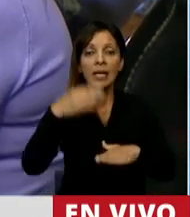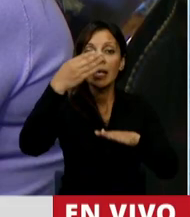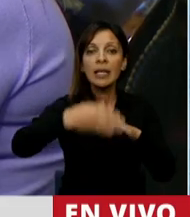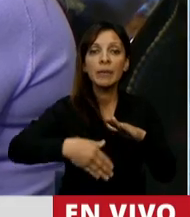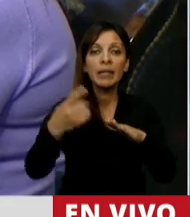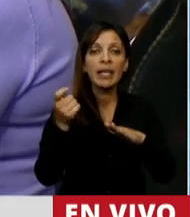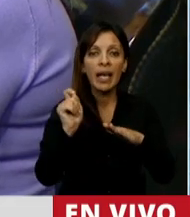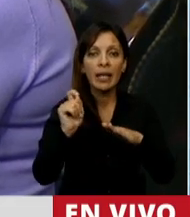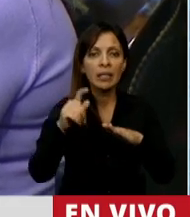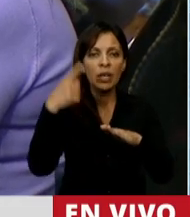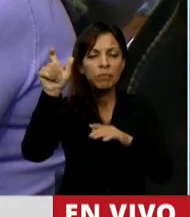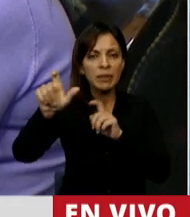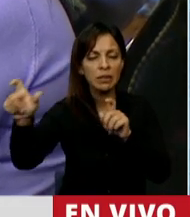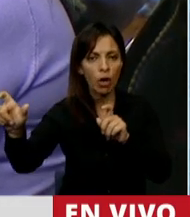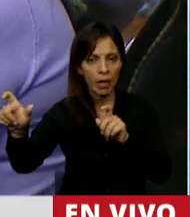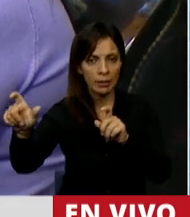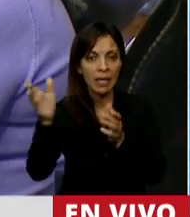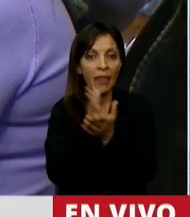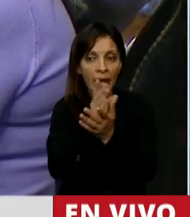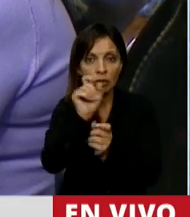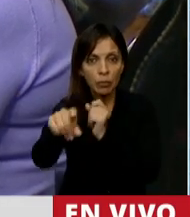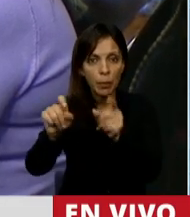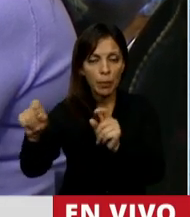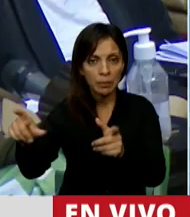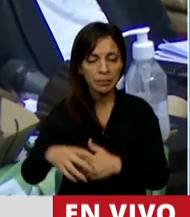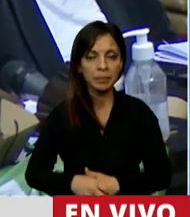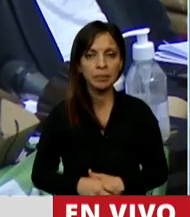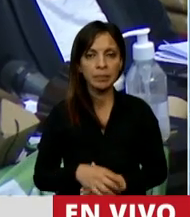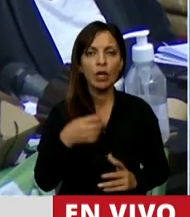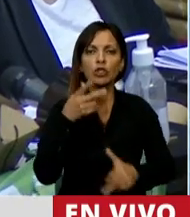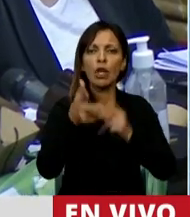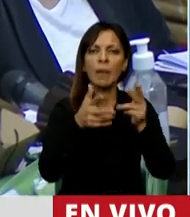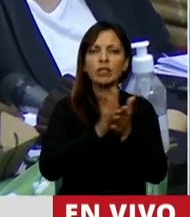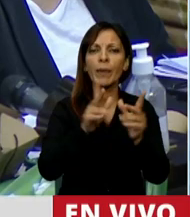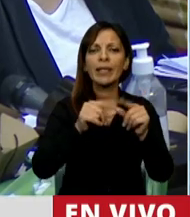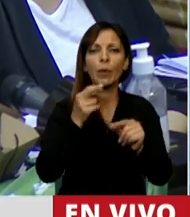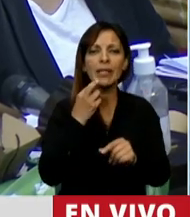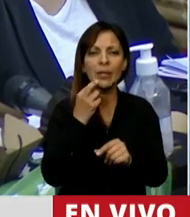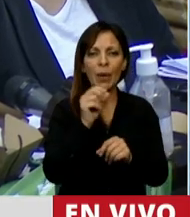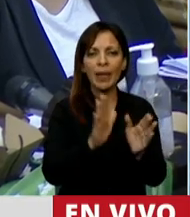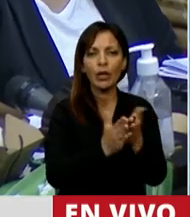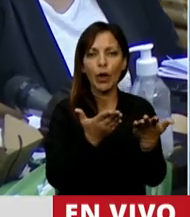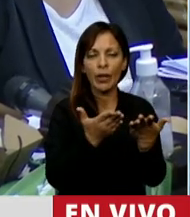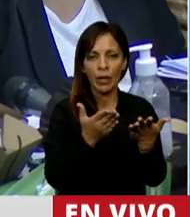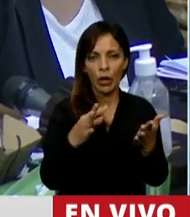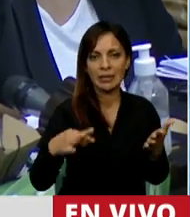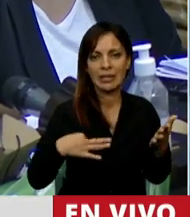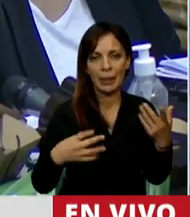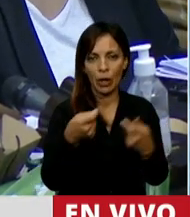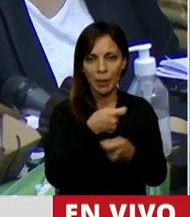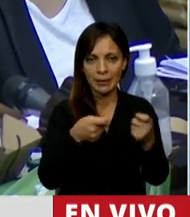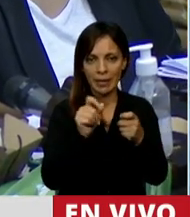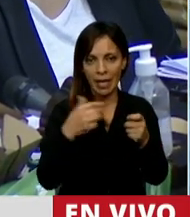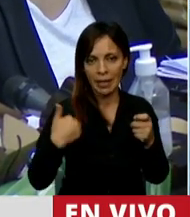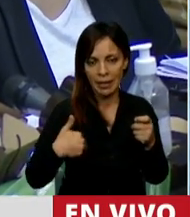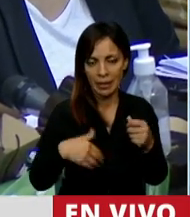terceros, los derechos de los terceros. No voy a hablar del artículo 19 del Código Civil y Comercial de